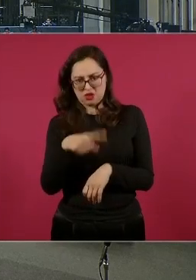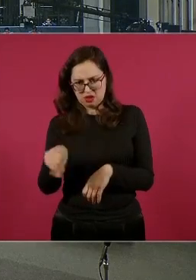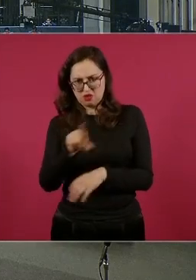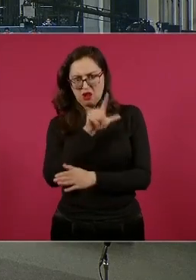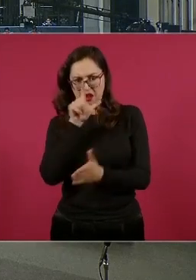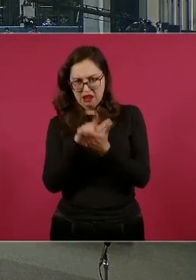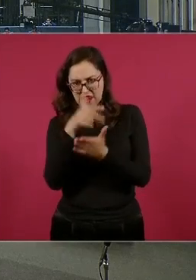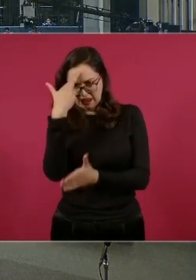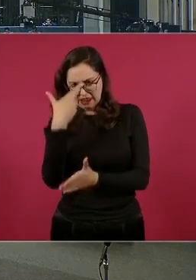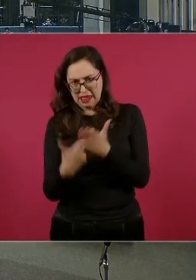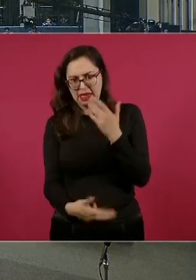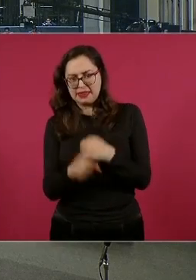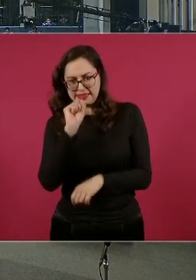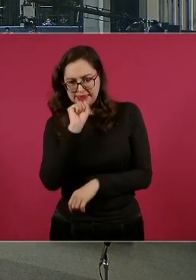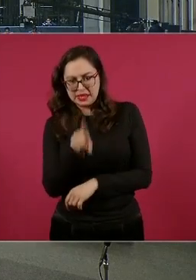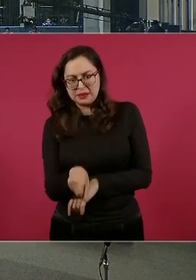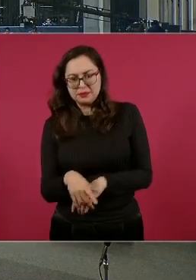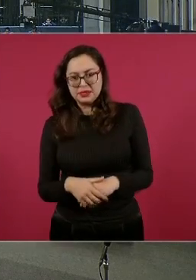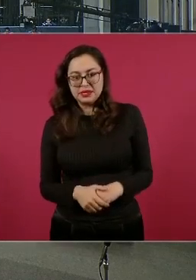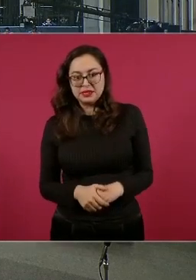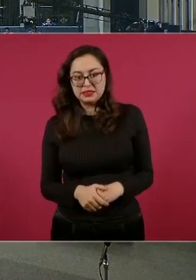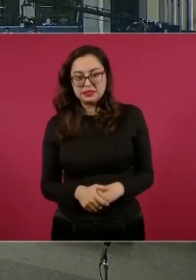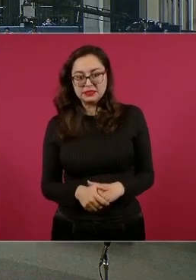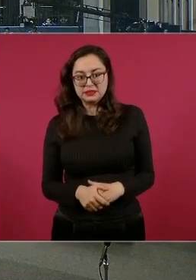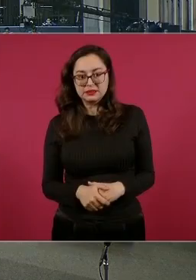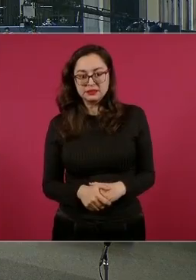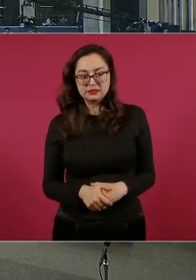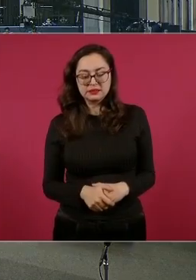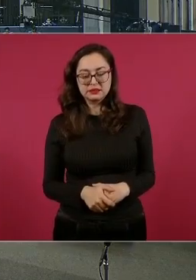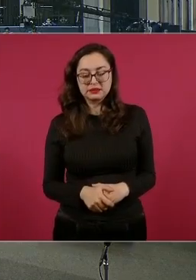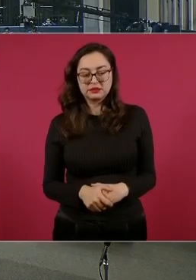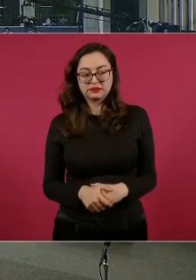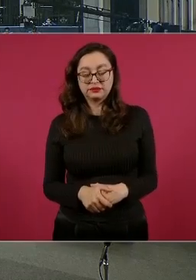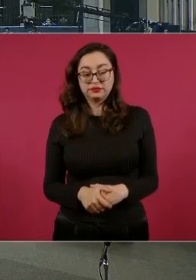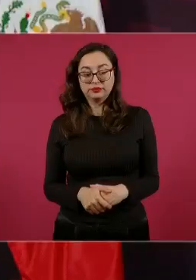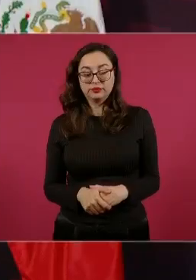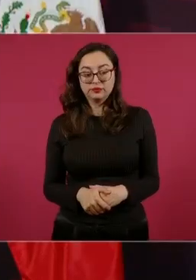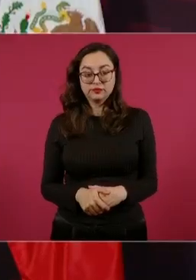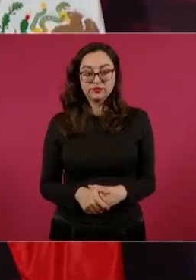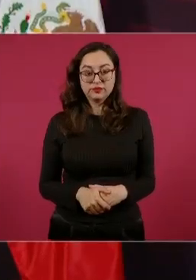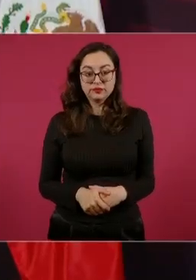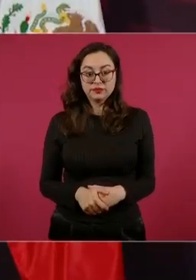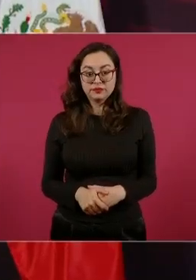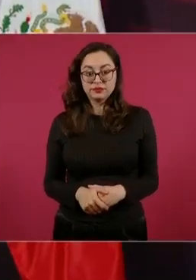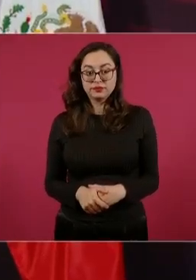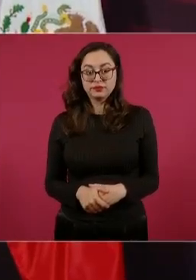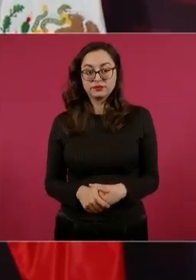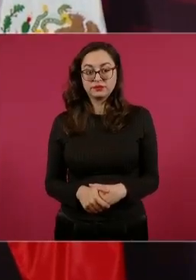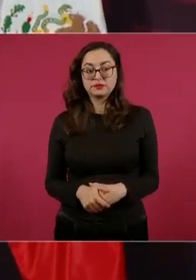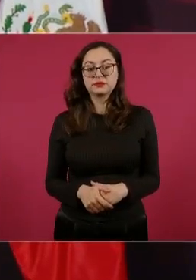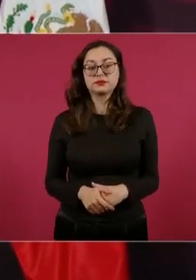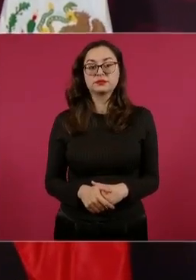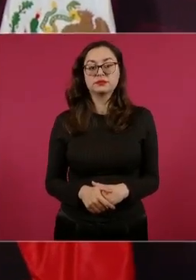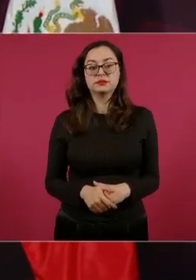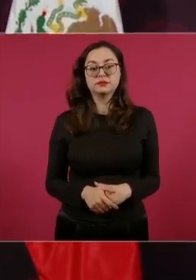Yo recuerdo que la revista Forbes famosa,